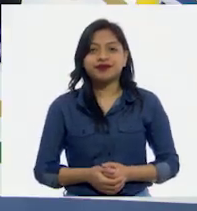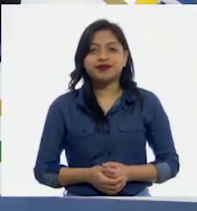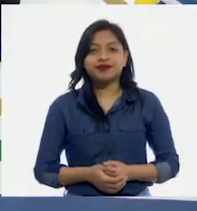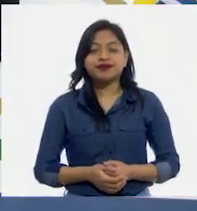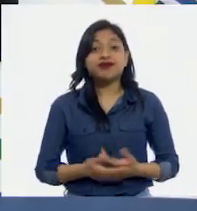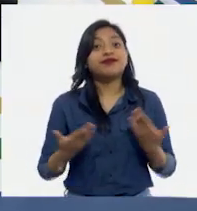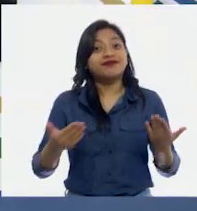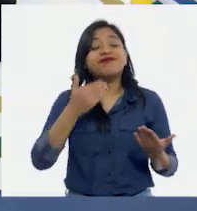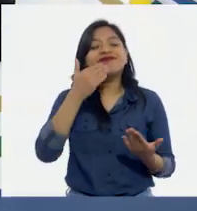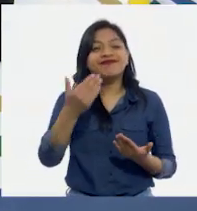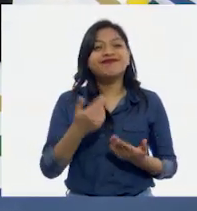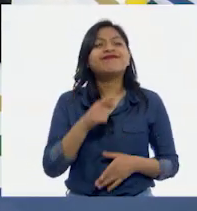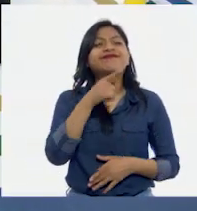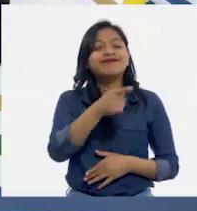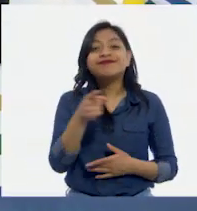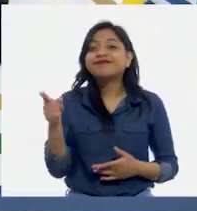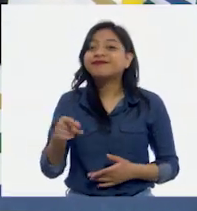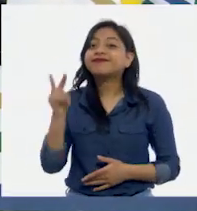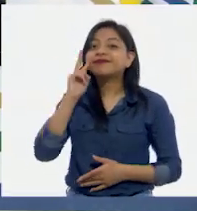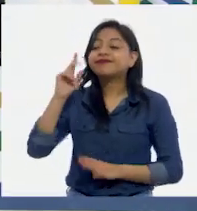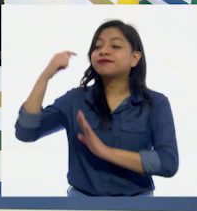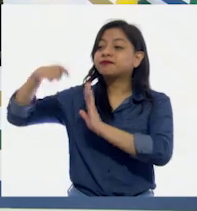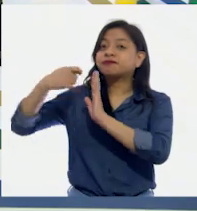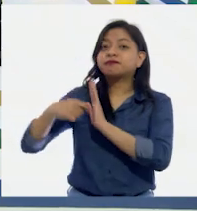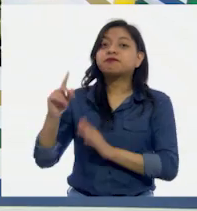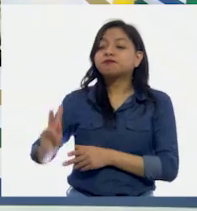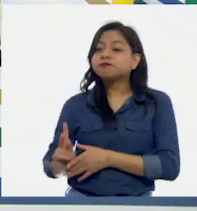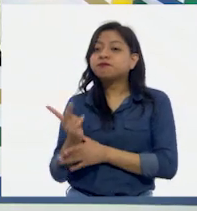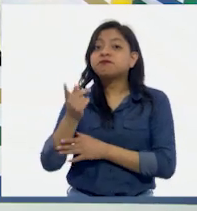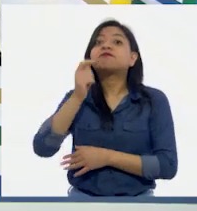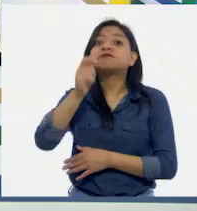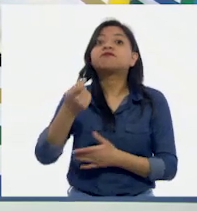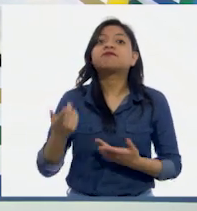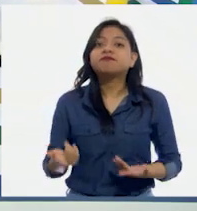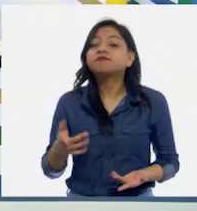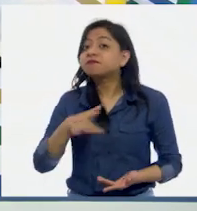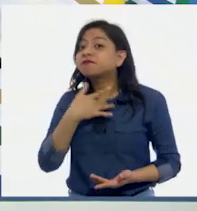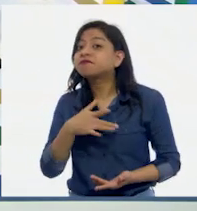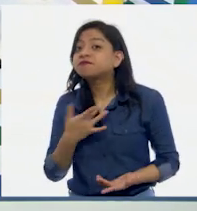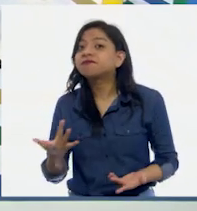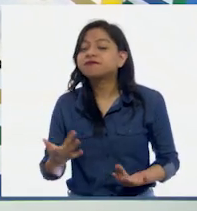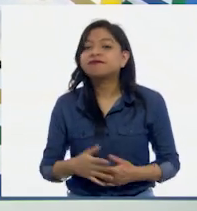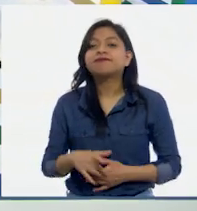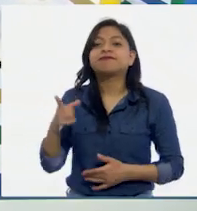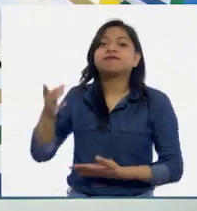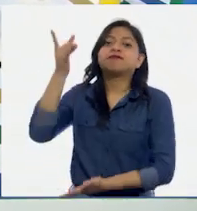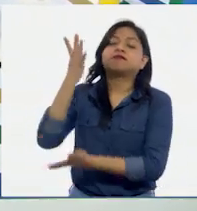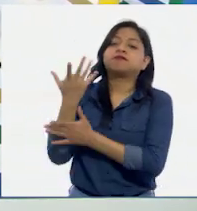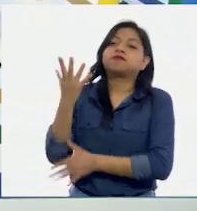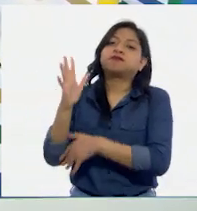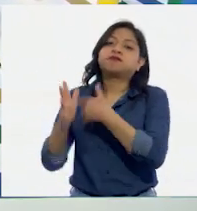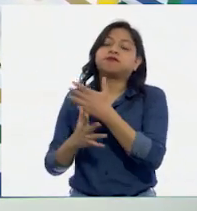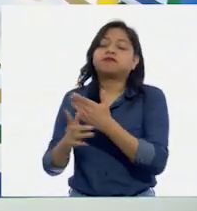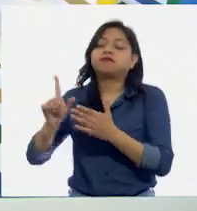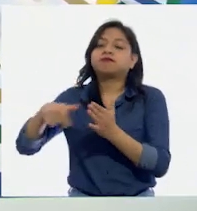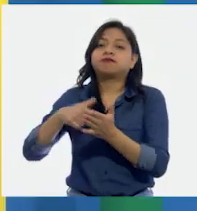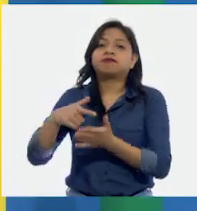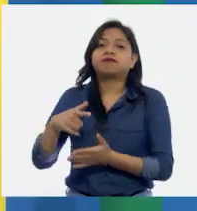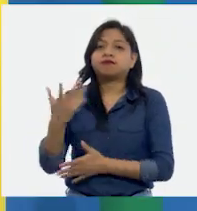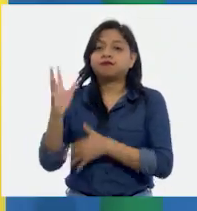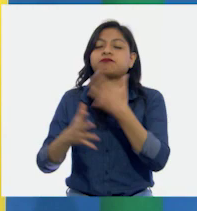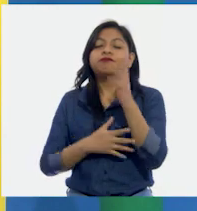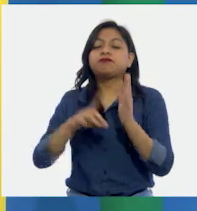Y bien, ¿qué opinan de esta planta, que habita exclusivamente en la selva lacandona? De ahí su nombre.